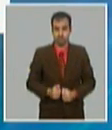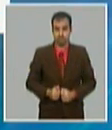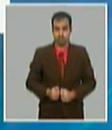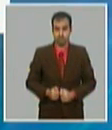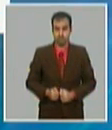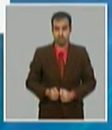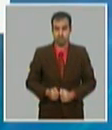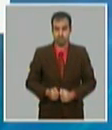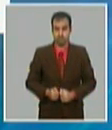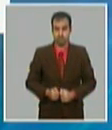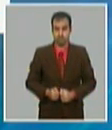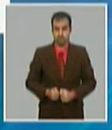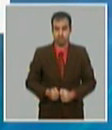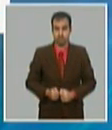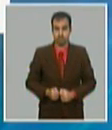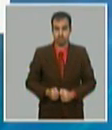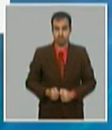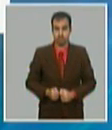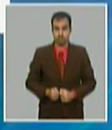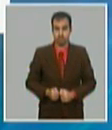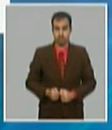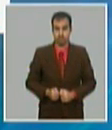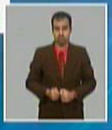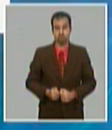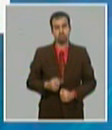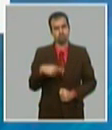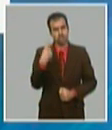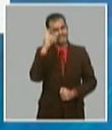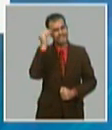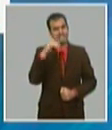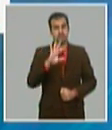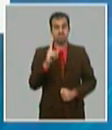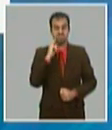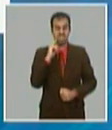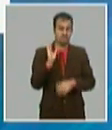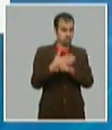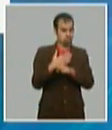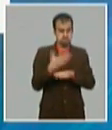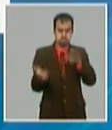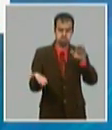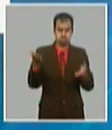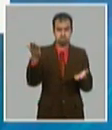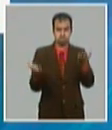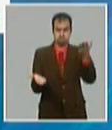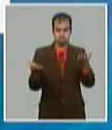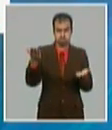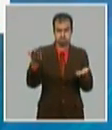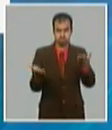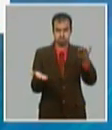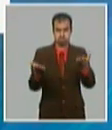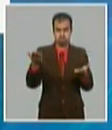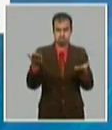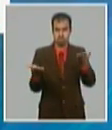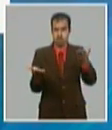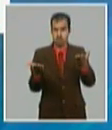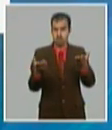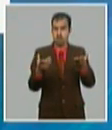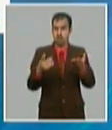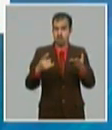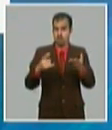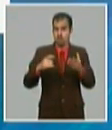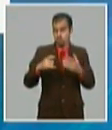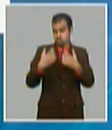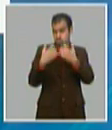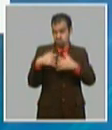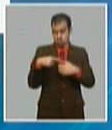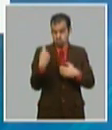y ya nos hemos dado cuenta también de que hay una gran diferencia en el tiempo en que se sitúa el financiamiento por importar y llega al país hemos